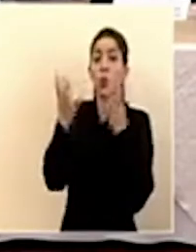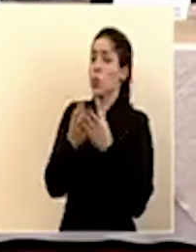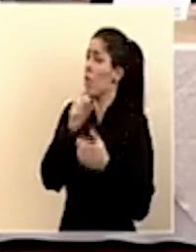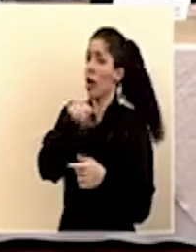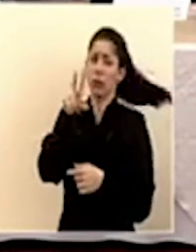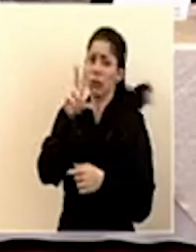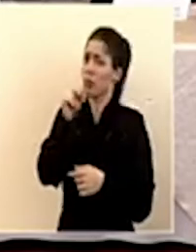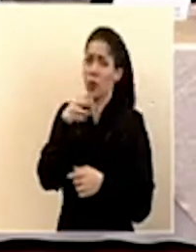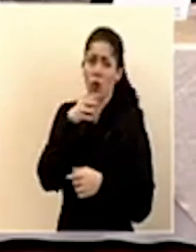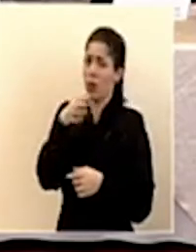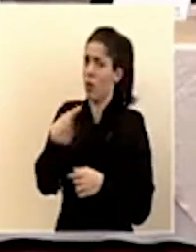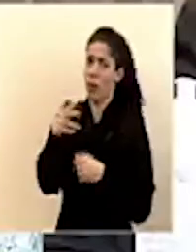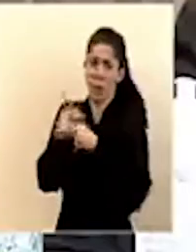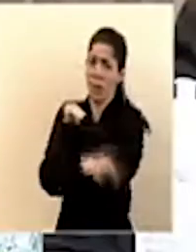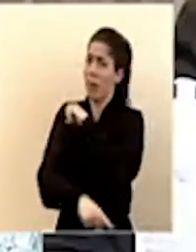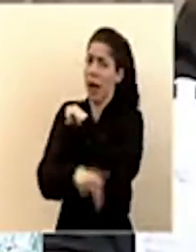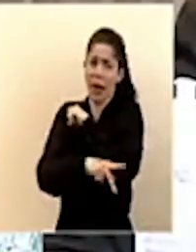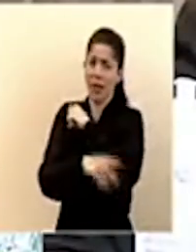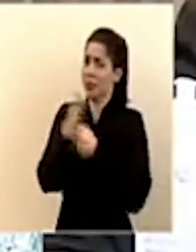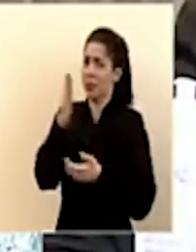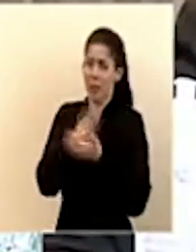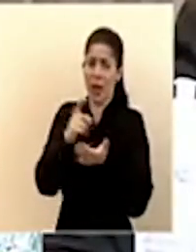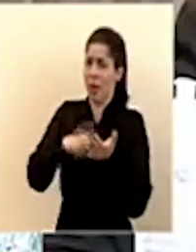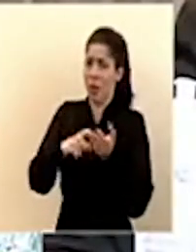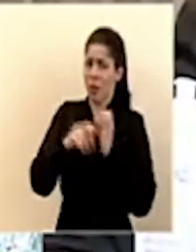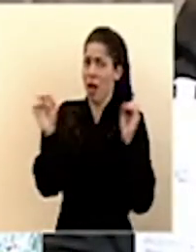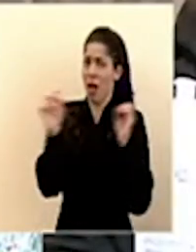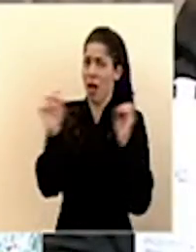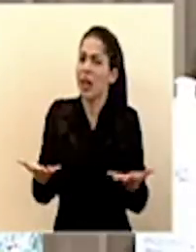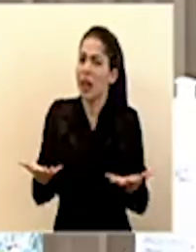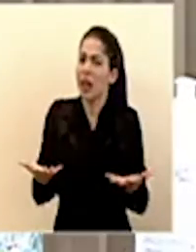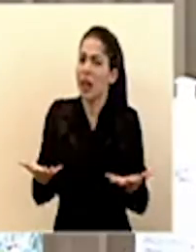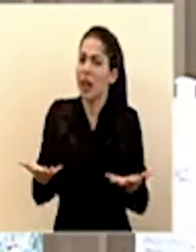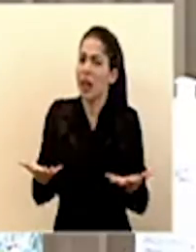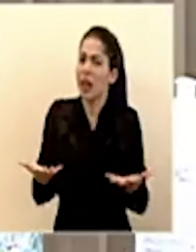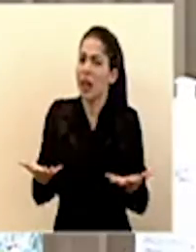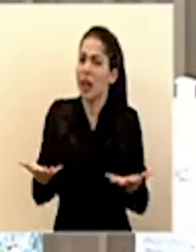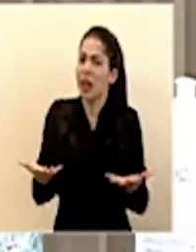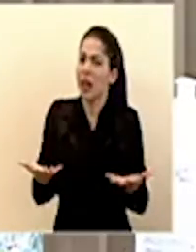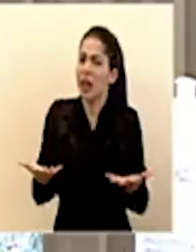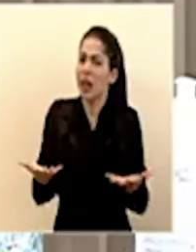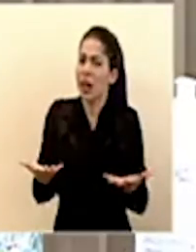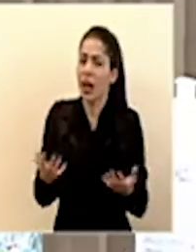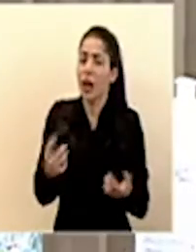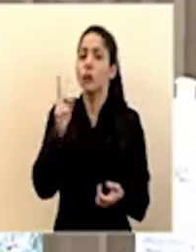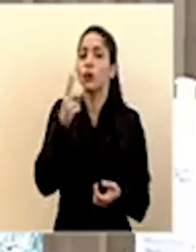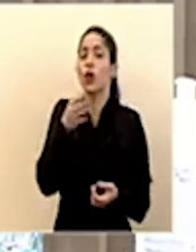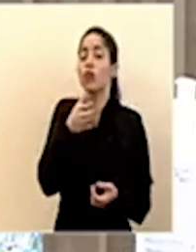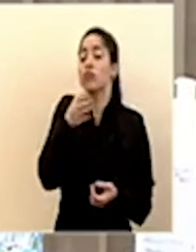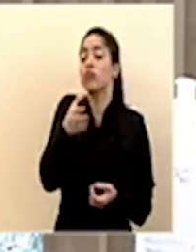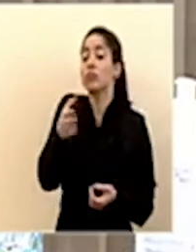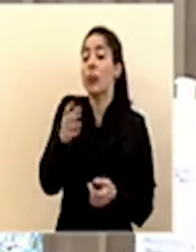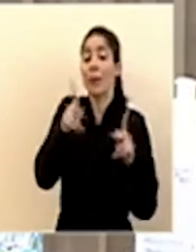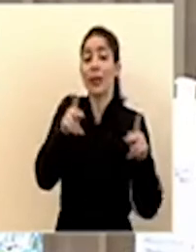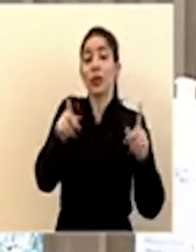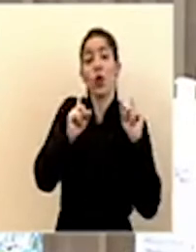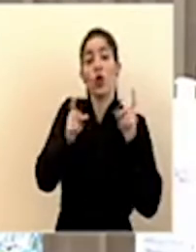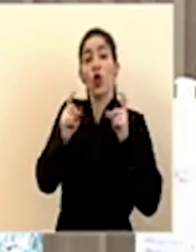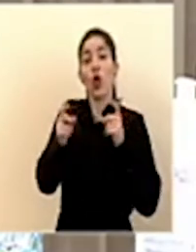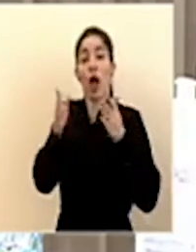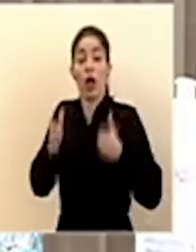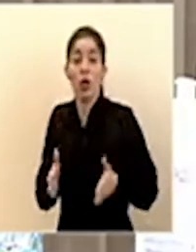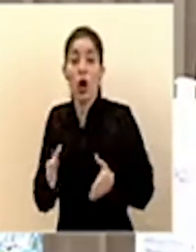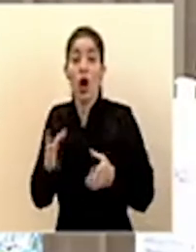recomendado a los países que cesen la deuda. Lo que ellos hicieron fue sugerir a los donantes y a los